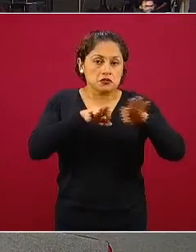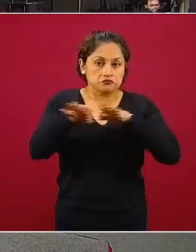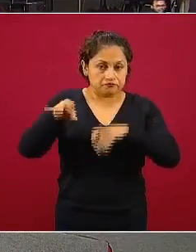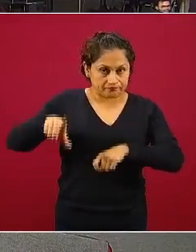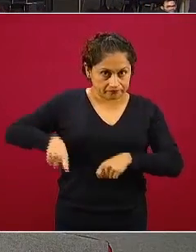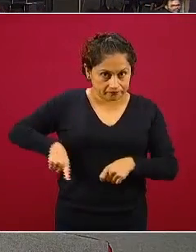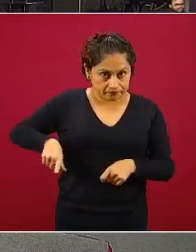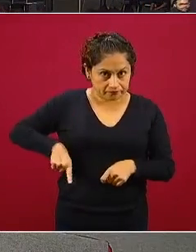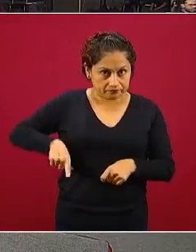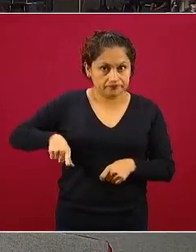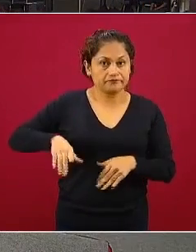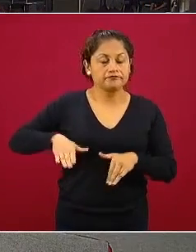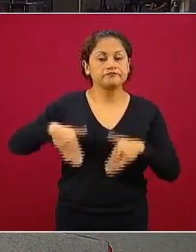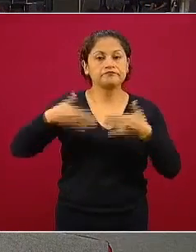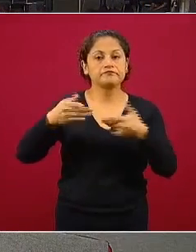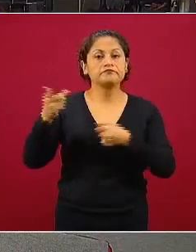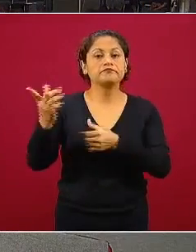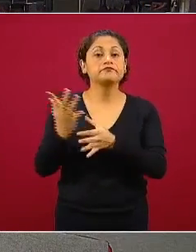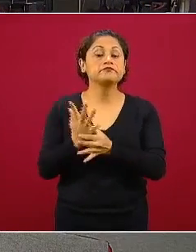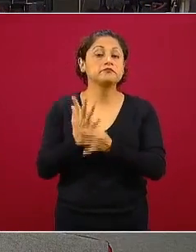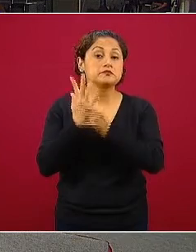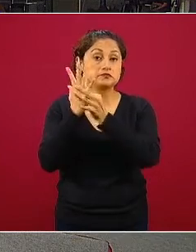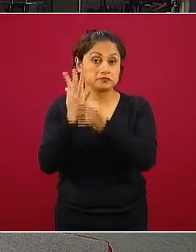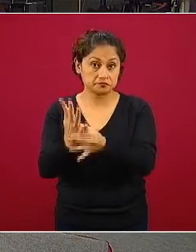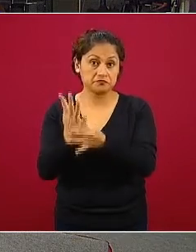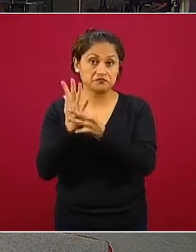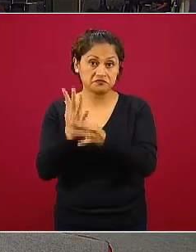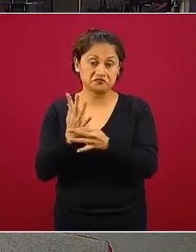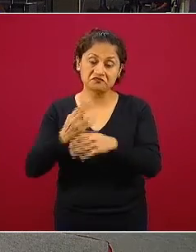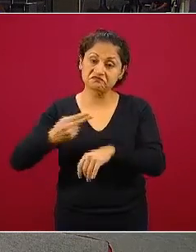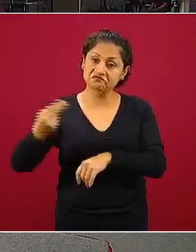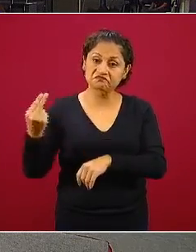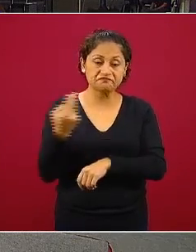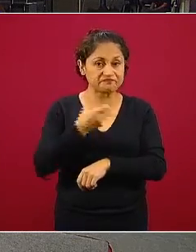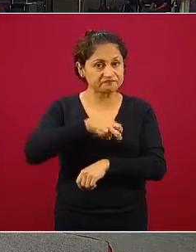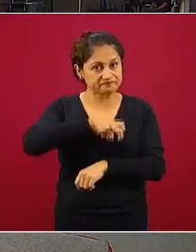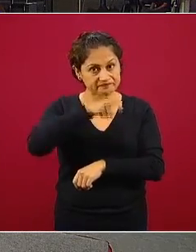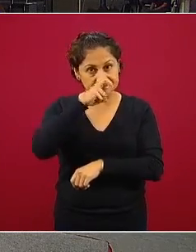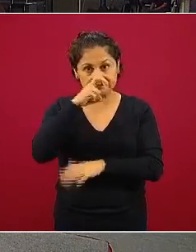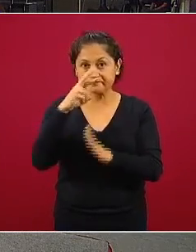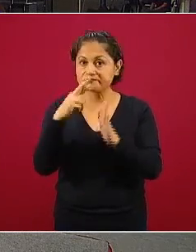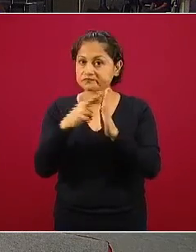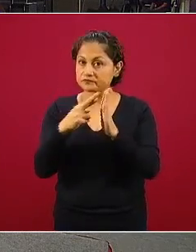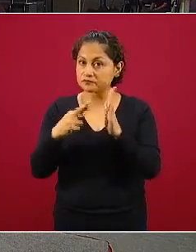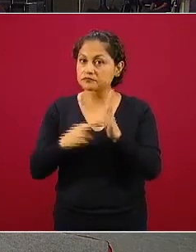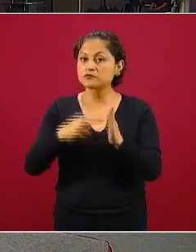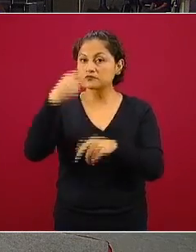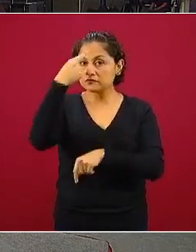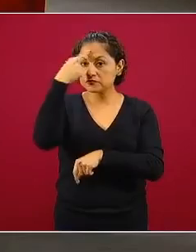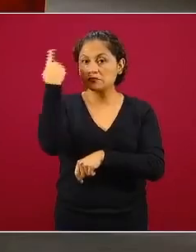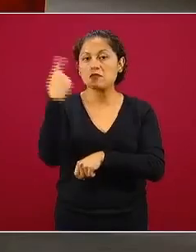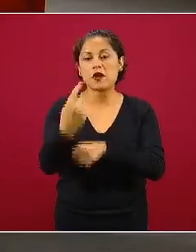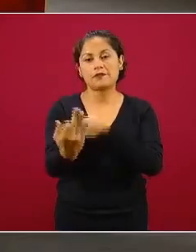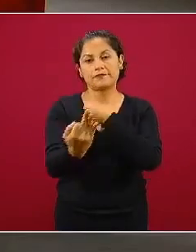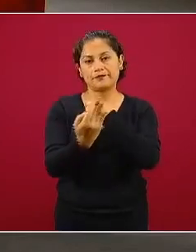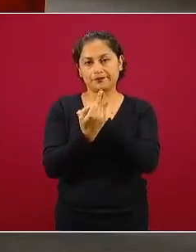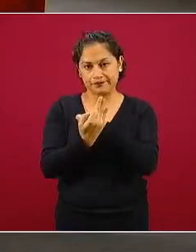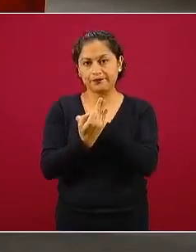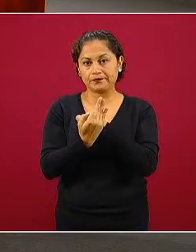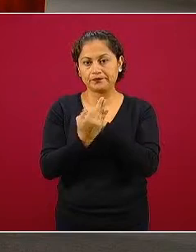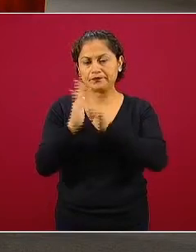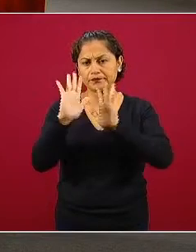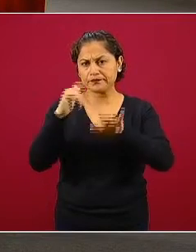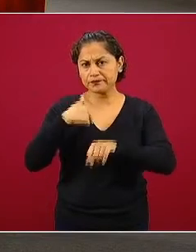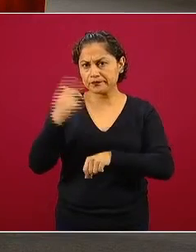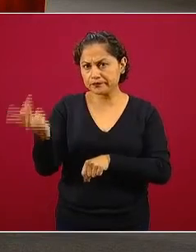bueno pues ellos requieren medidas radicales esto para la protección del gremio saber si pues se aplicarán